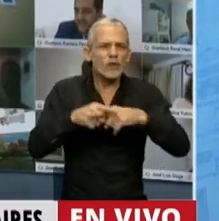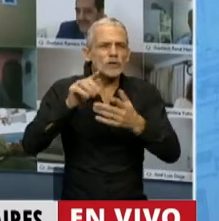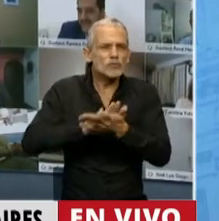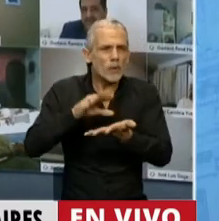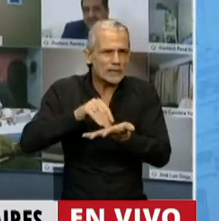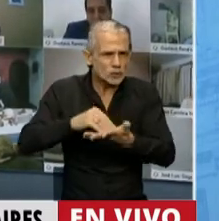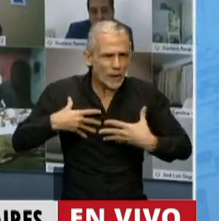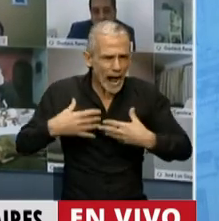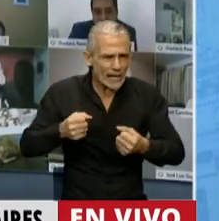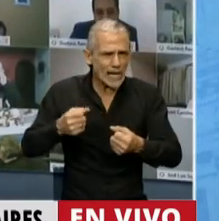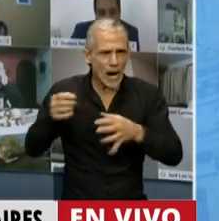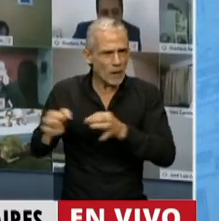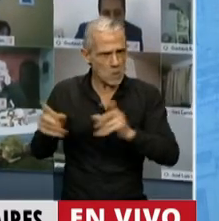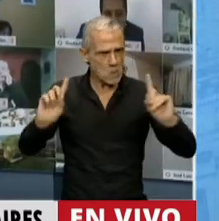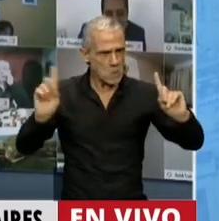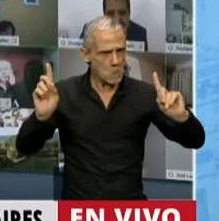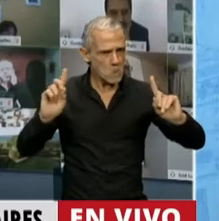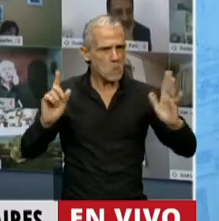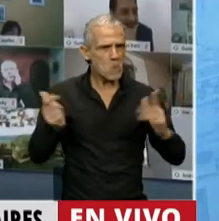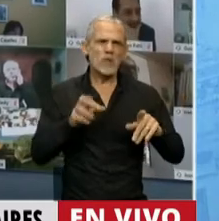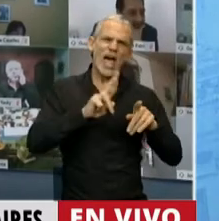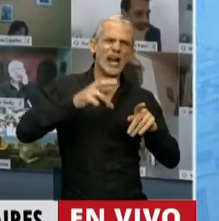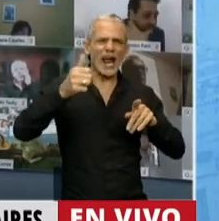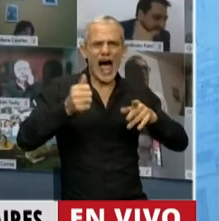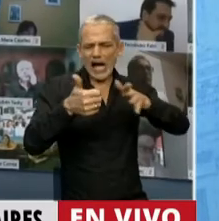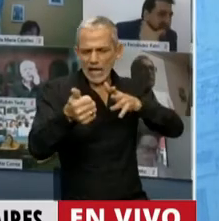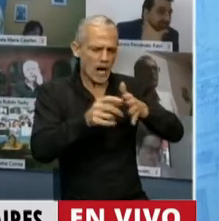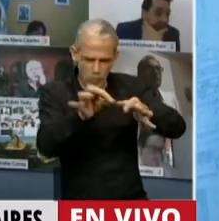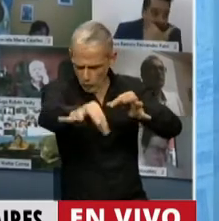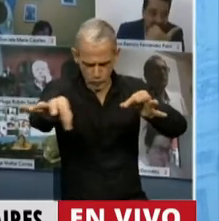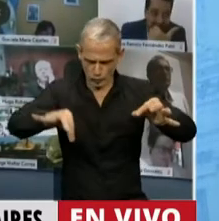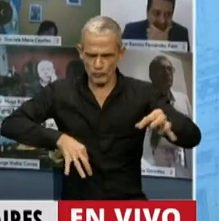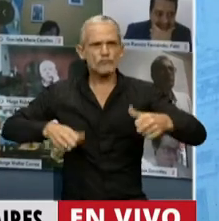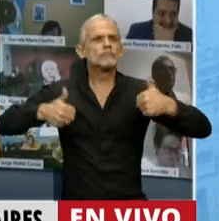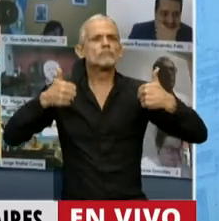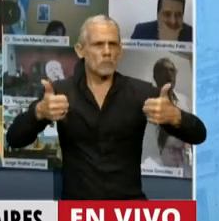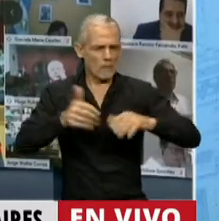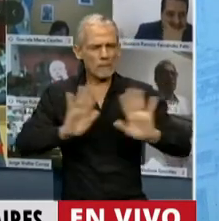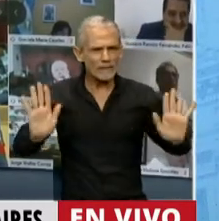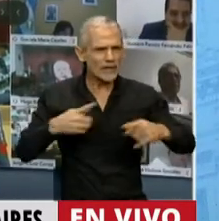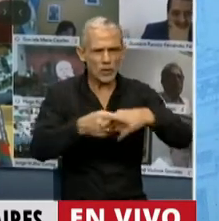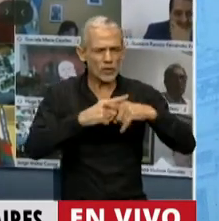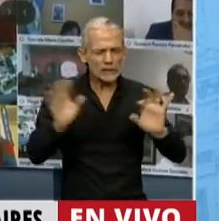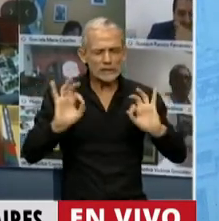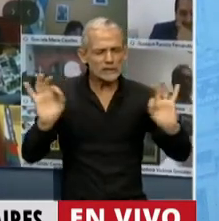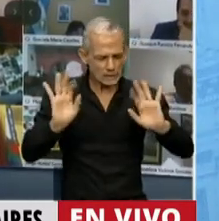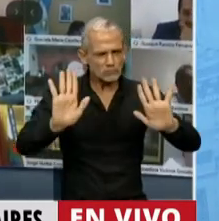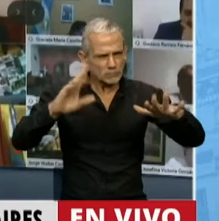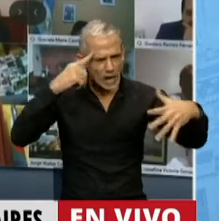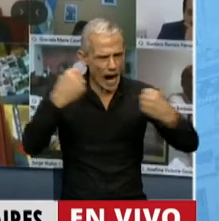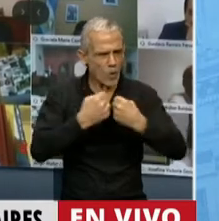muy bien un diputado preopinante, dijo de reatal a reatal, de reatal a reatal, no está en discusión en estos proyectos.